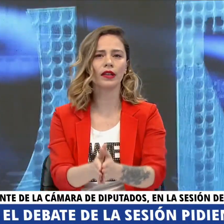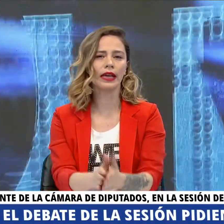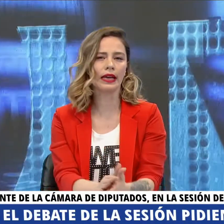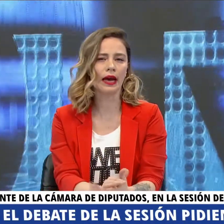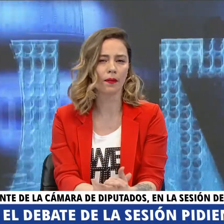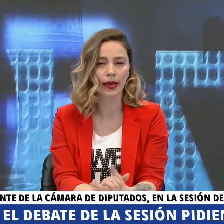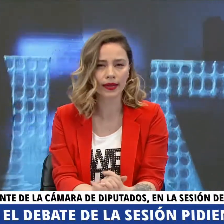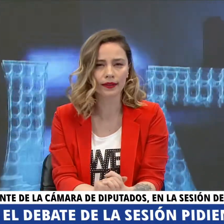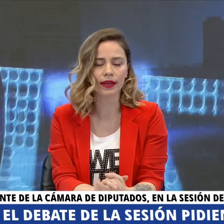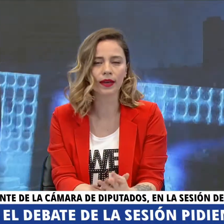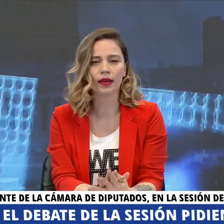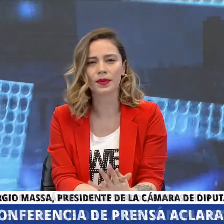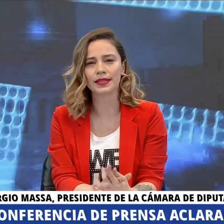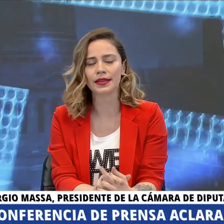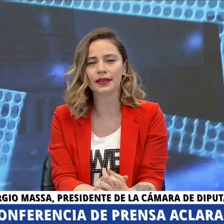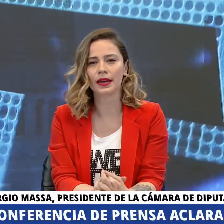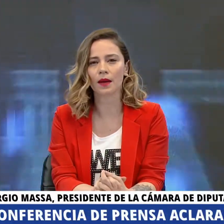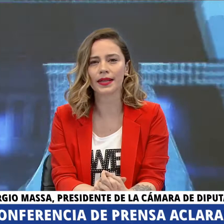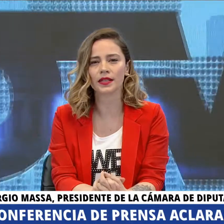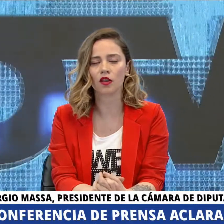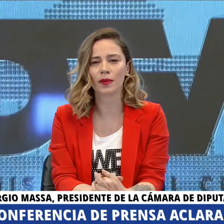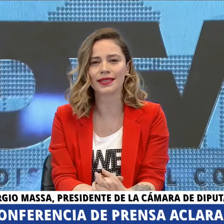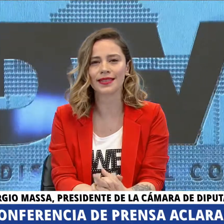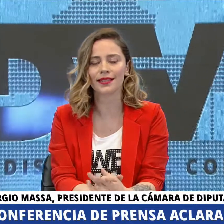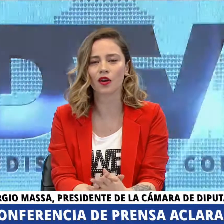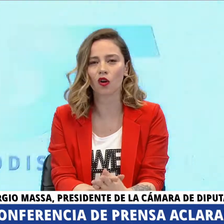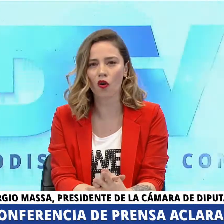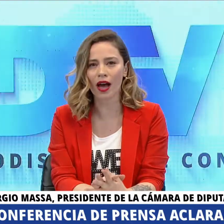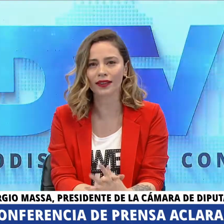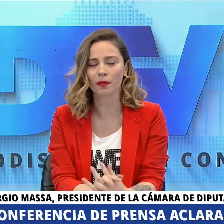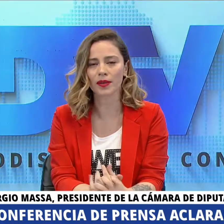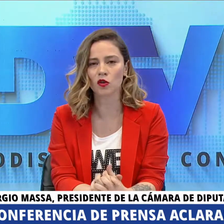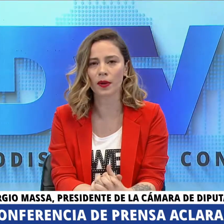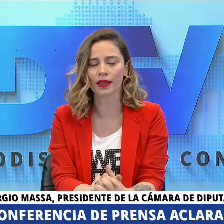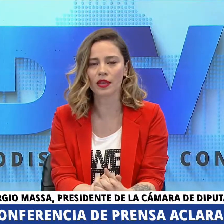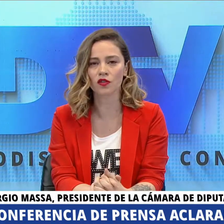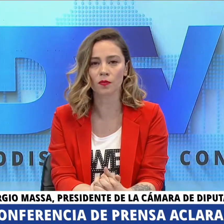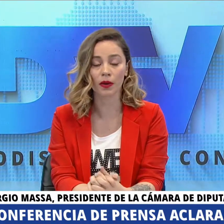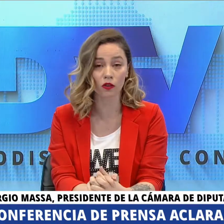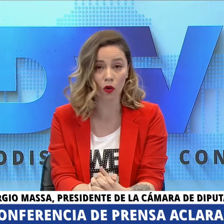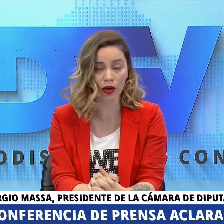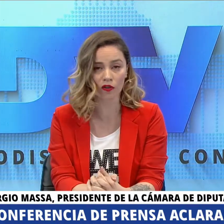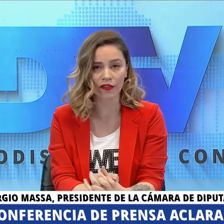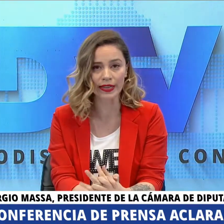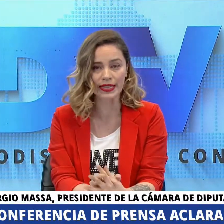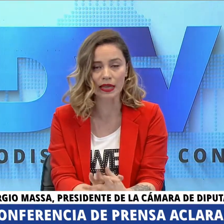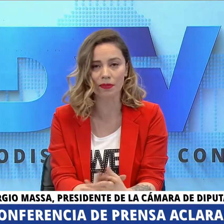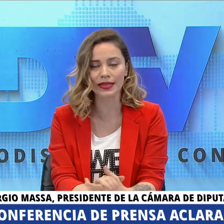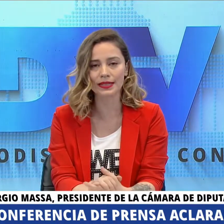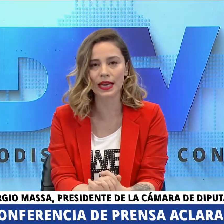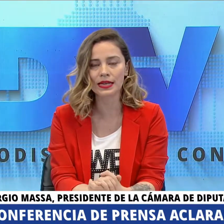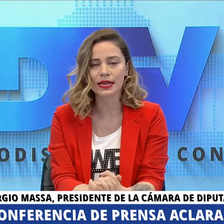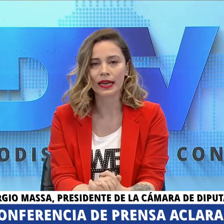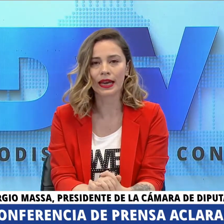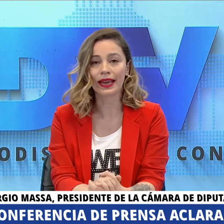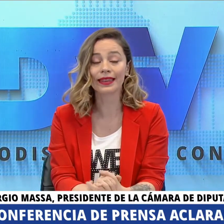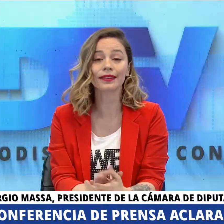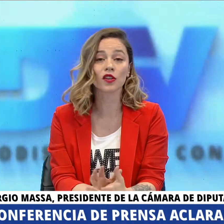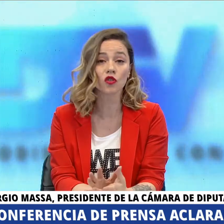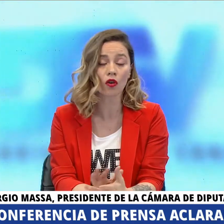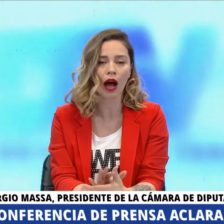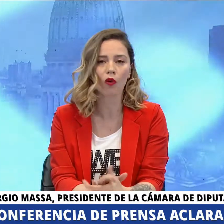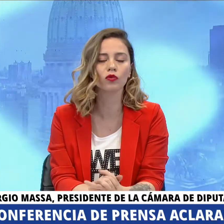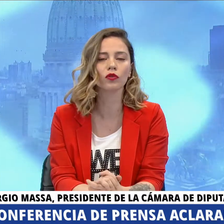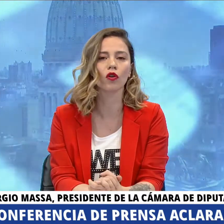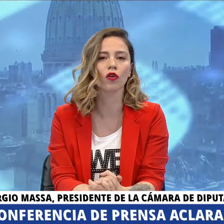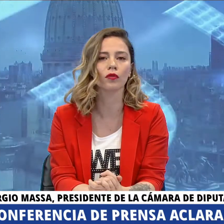alrededor de las 20 el presidente de la cámara Sergio Massa se acercó hasta pasos perdidos brindó una conferencia de prensa en la que